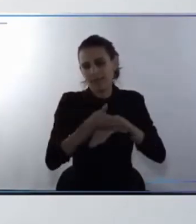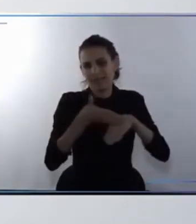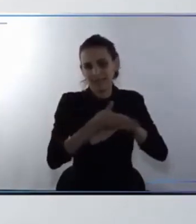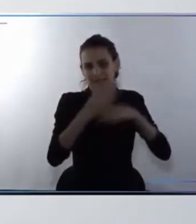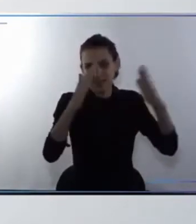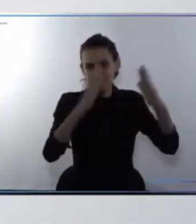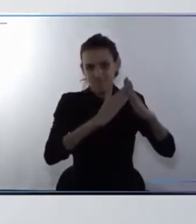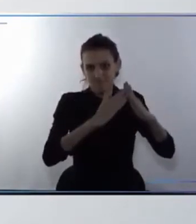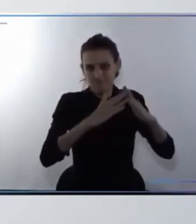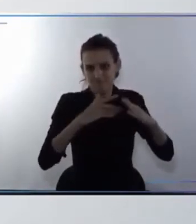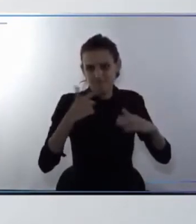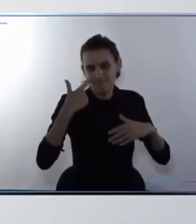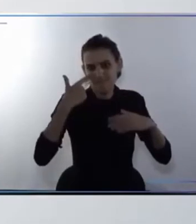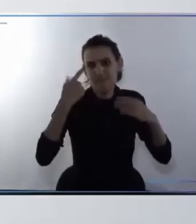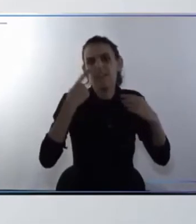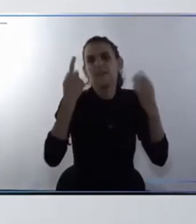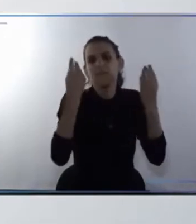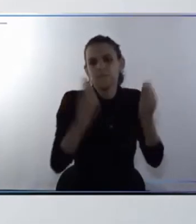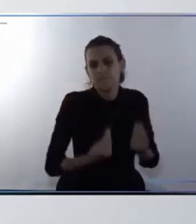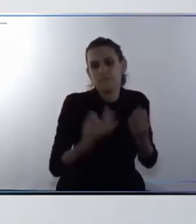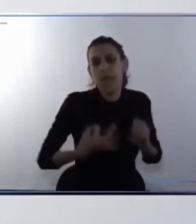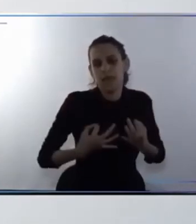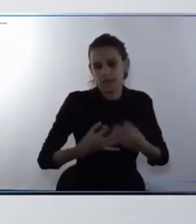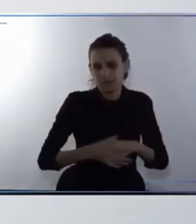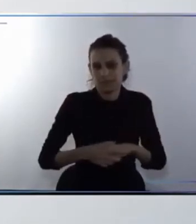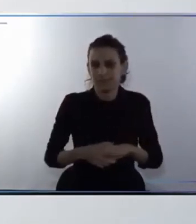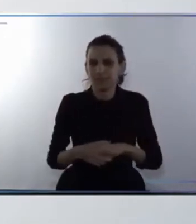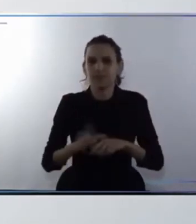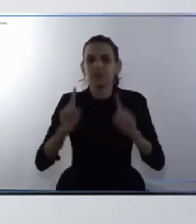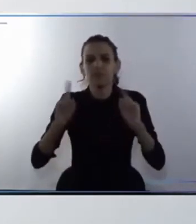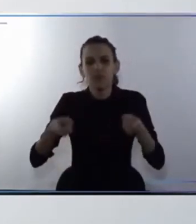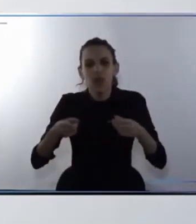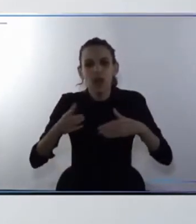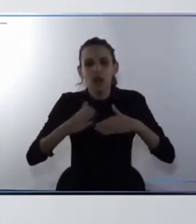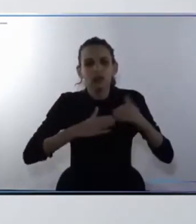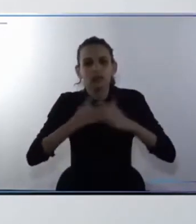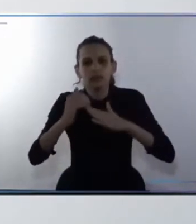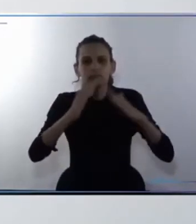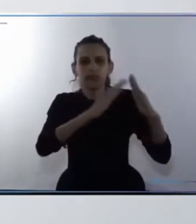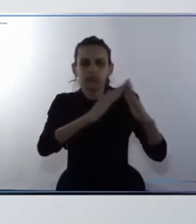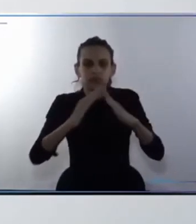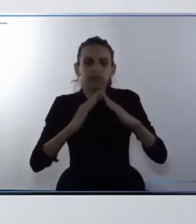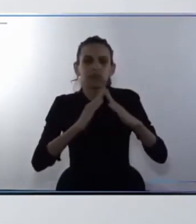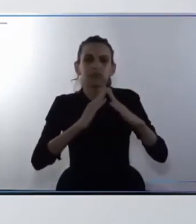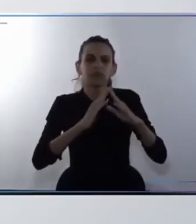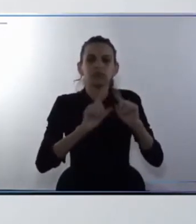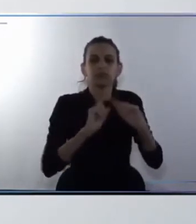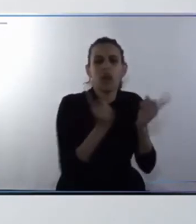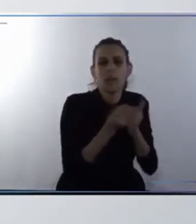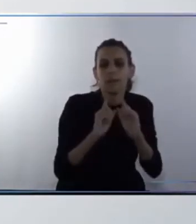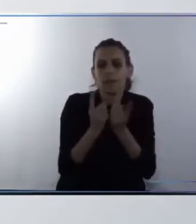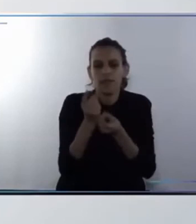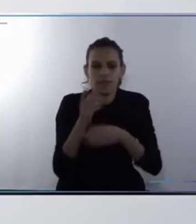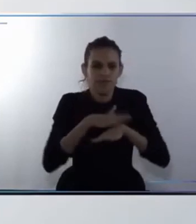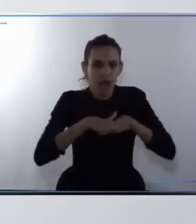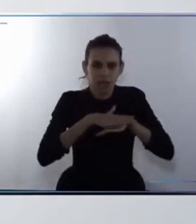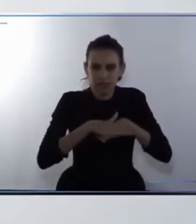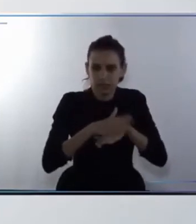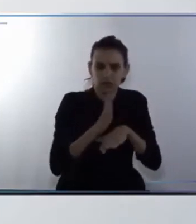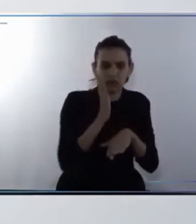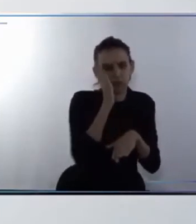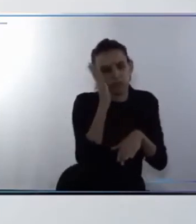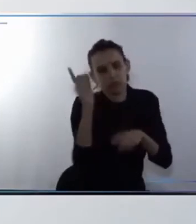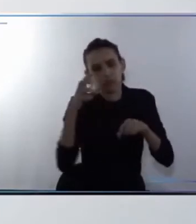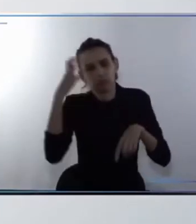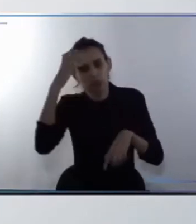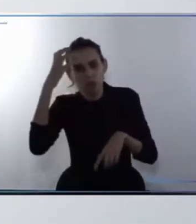ubicación que tenga acceso a las infraestructuras básicas y a las oportunidades urbanas todo un precio asequible